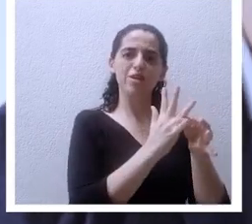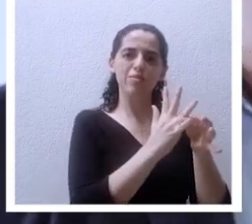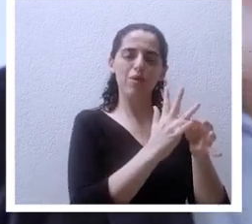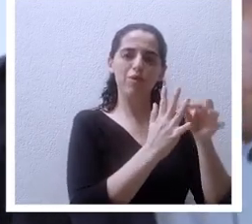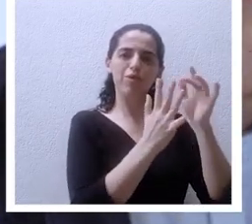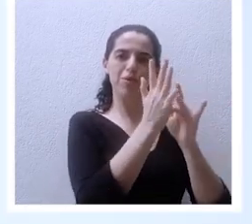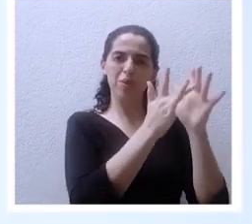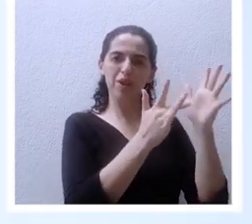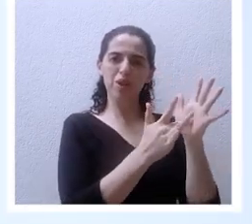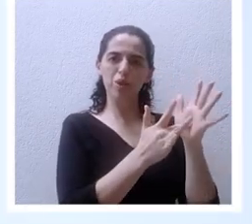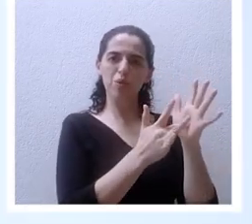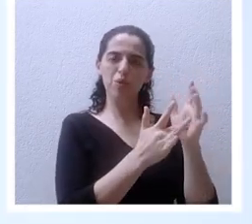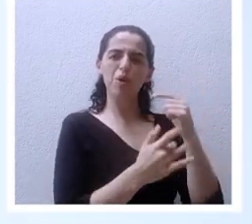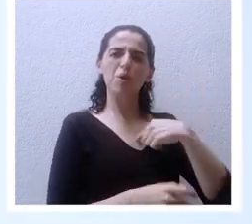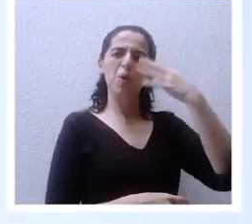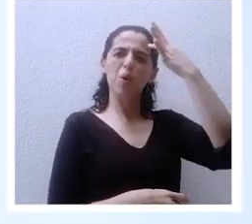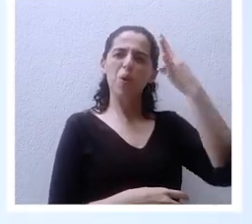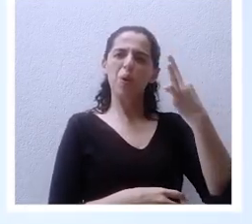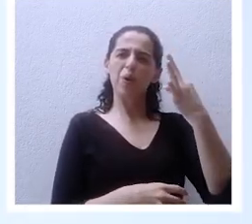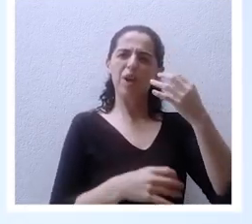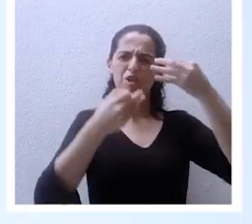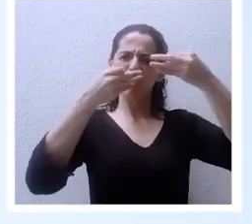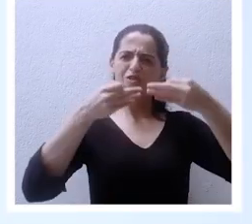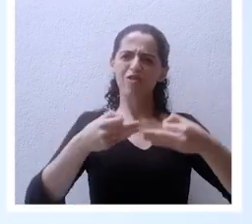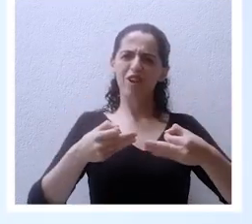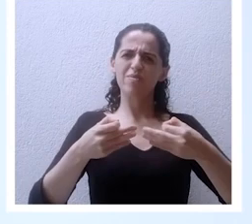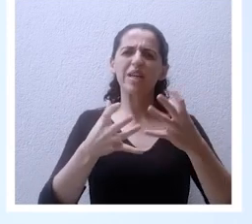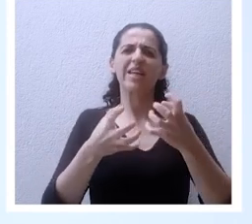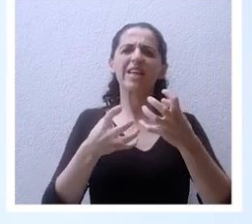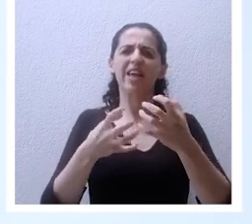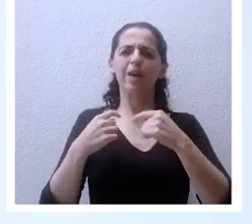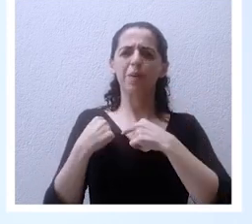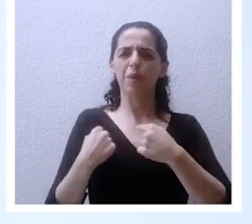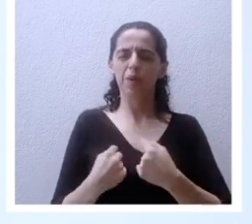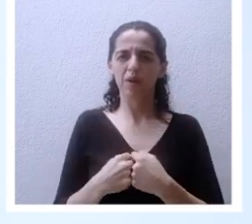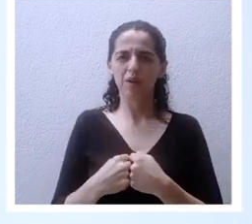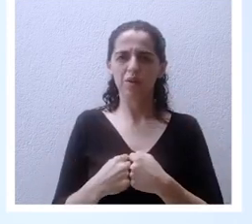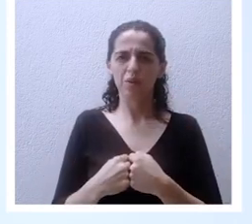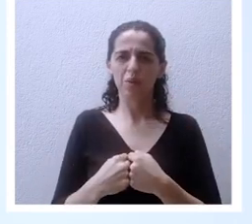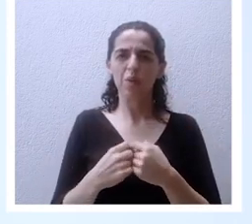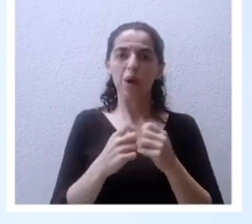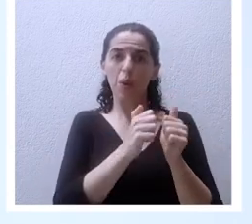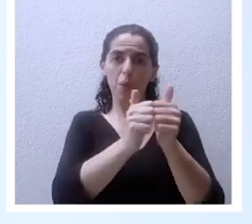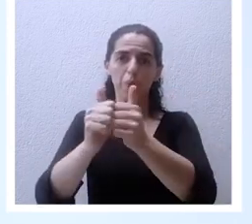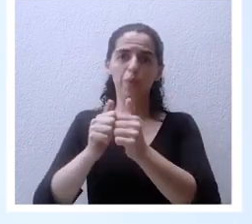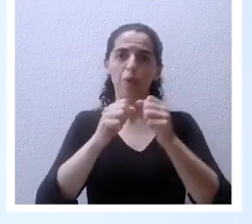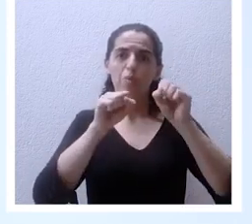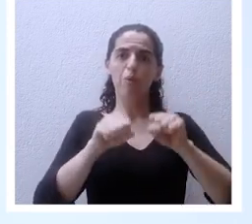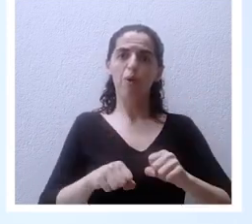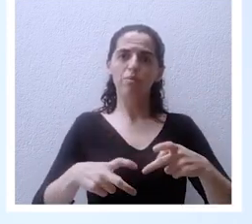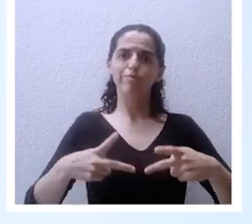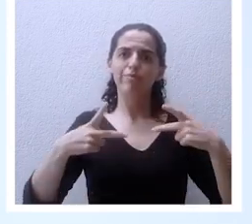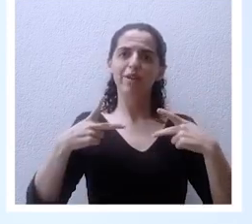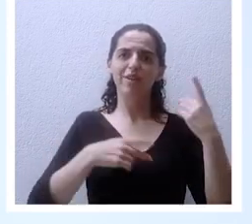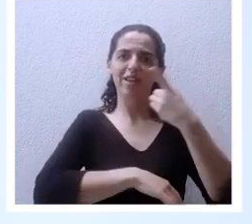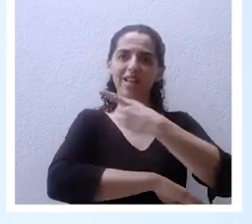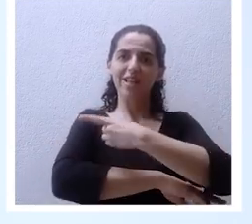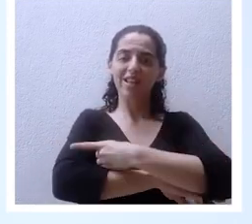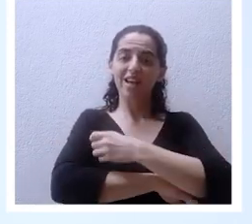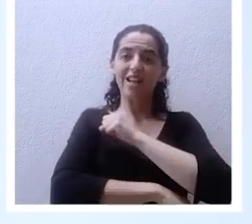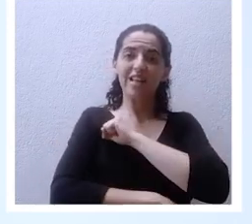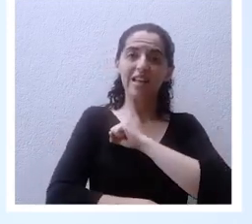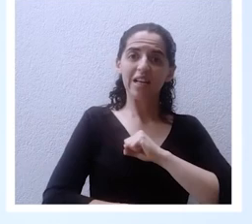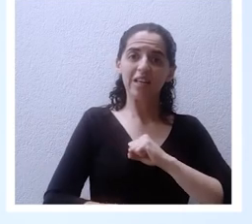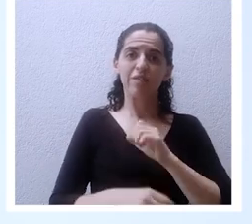tan firmemente anhelo en mi corazón que juntos podamos vivir ese día y por eso el sacrificio de Jesús también